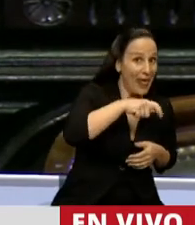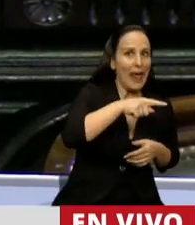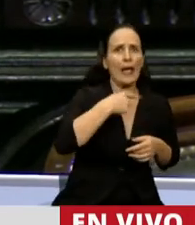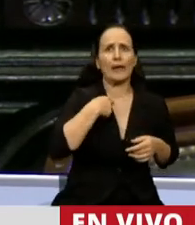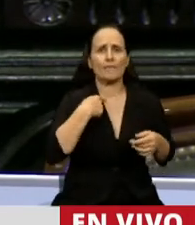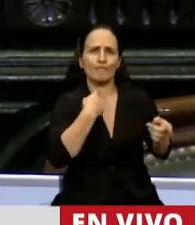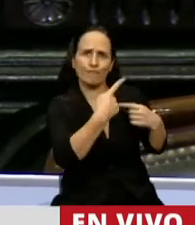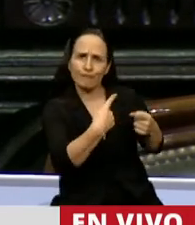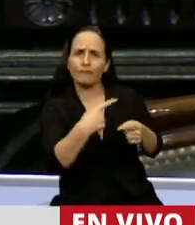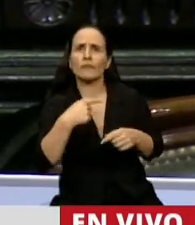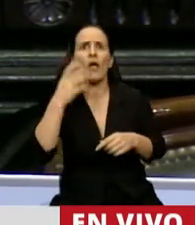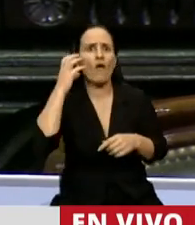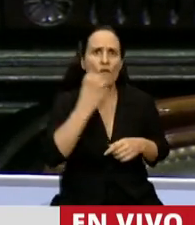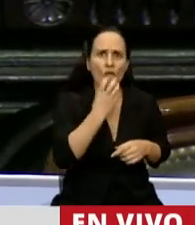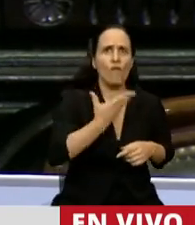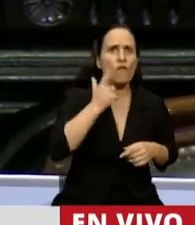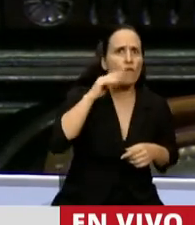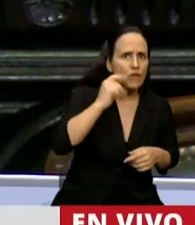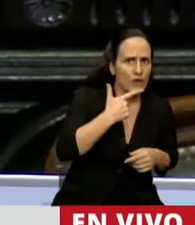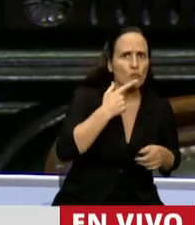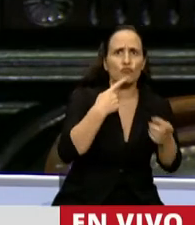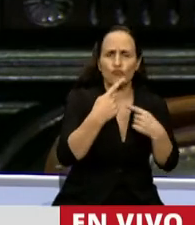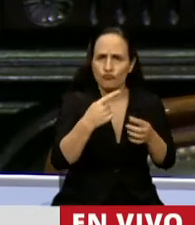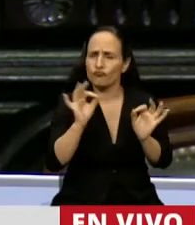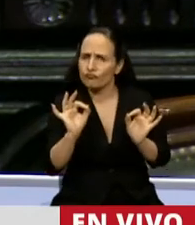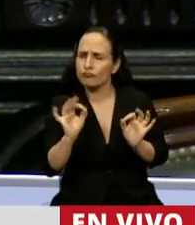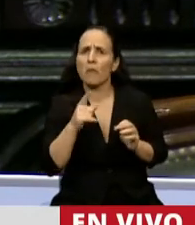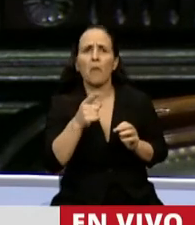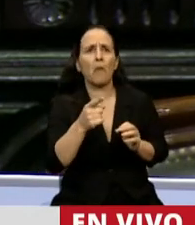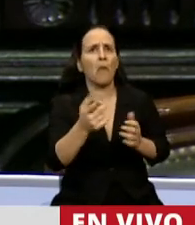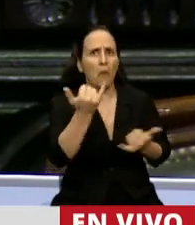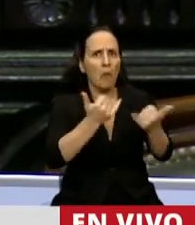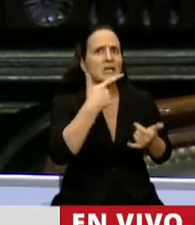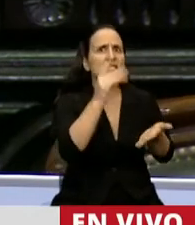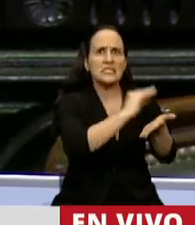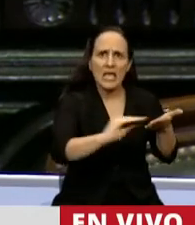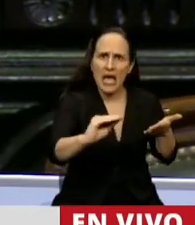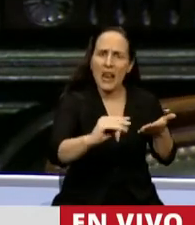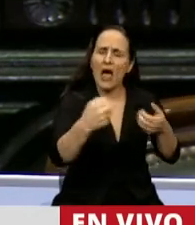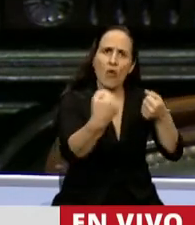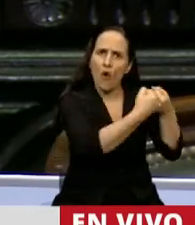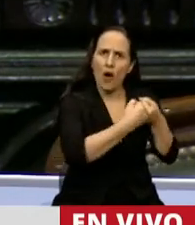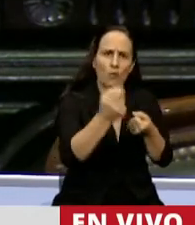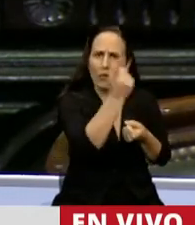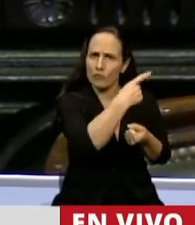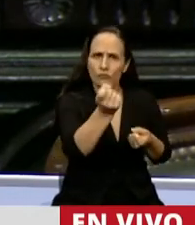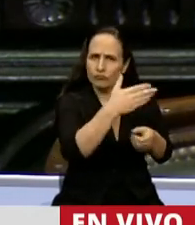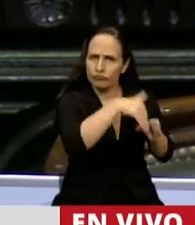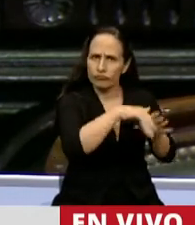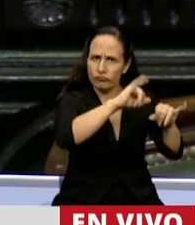llamó el secretario Filmus, nos expresó que había acuerdo del Senado por unanimidad para esto,